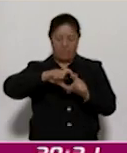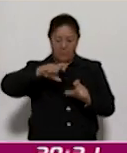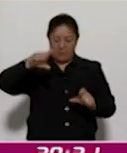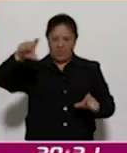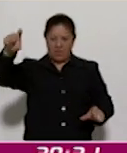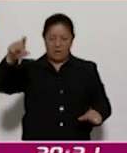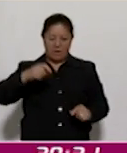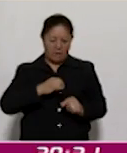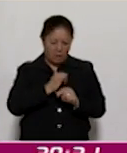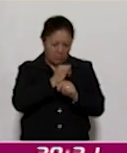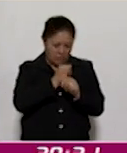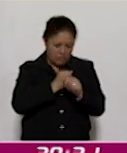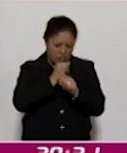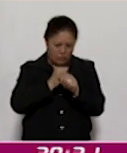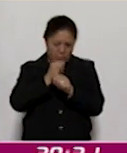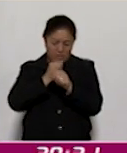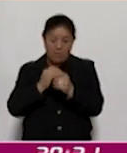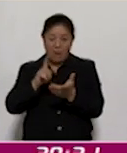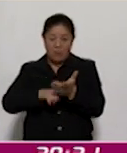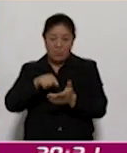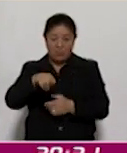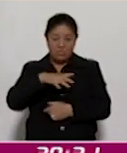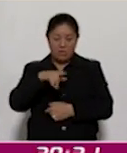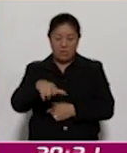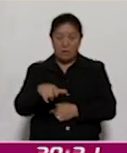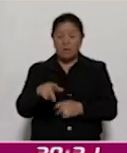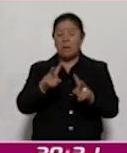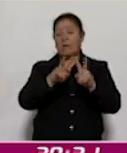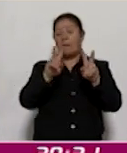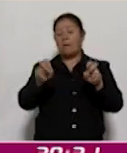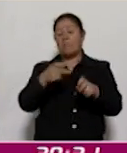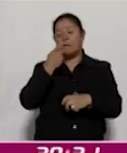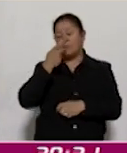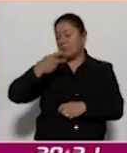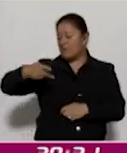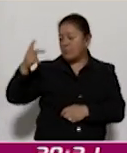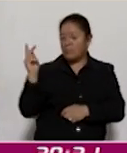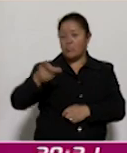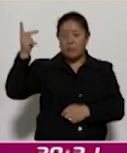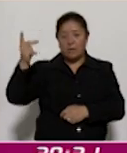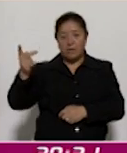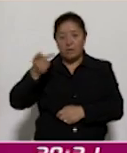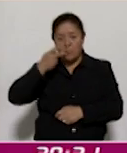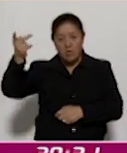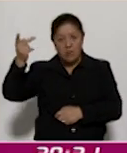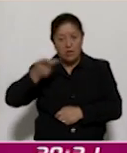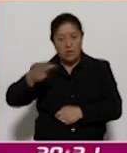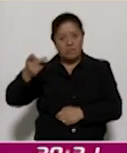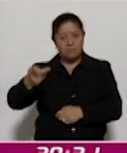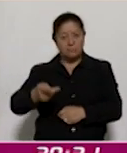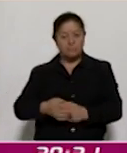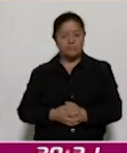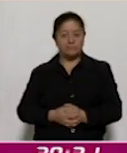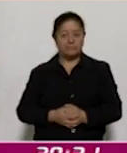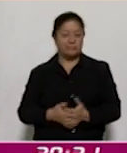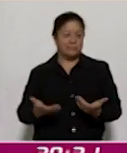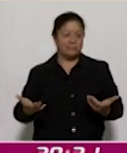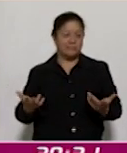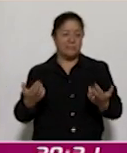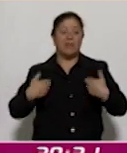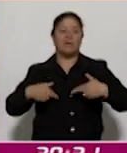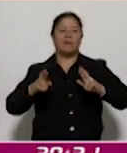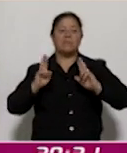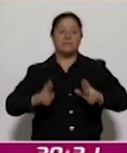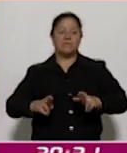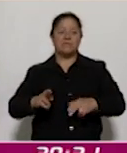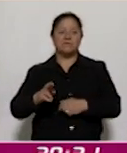esculturas por dentro y los temas del pulque, le puse el día del pulque ahora sí representando un poquito